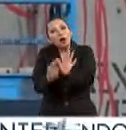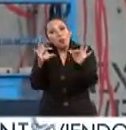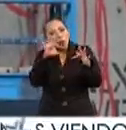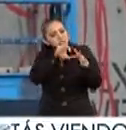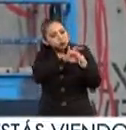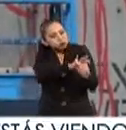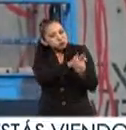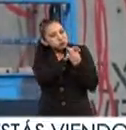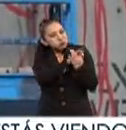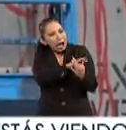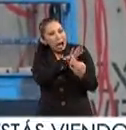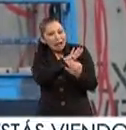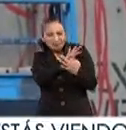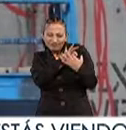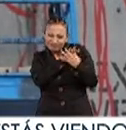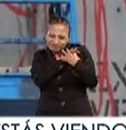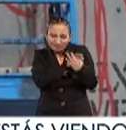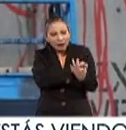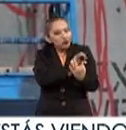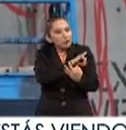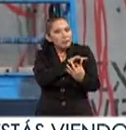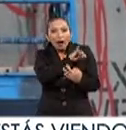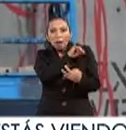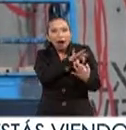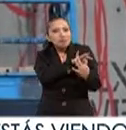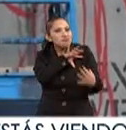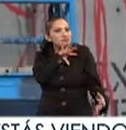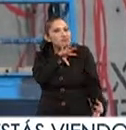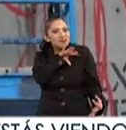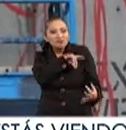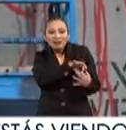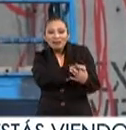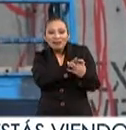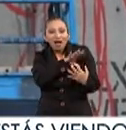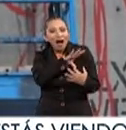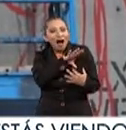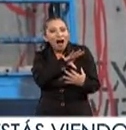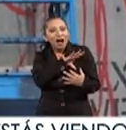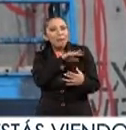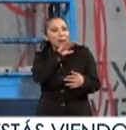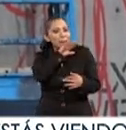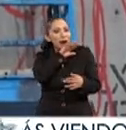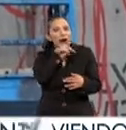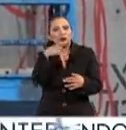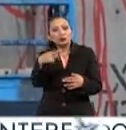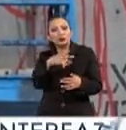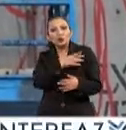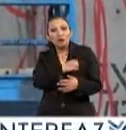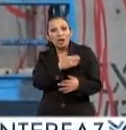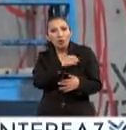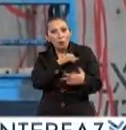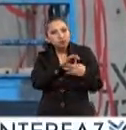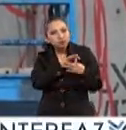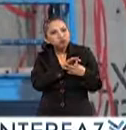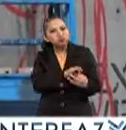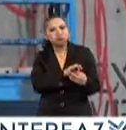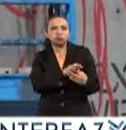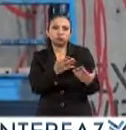lazo que es el que no se debería perder ese lazo que tiene una persona con su madre